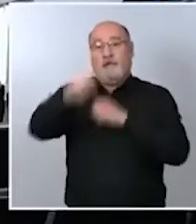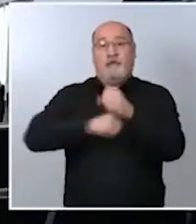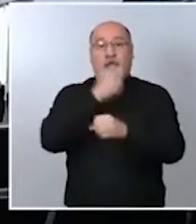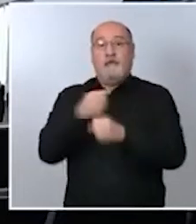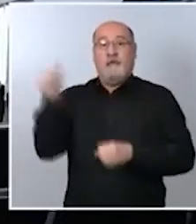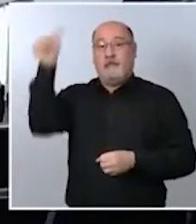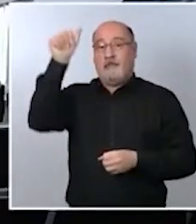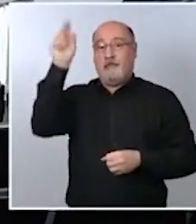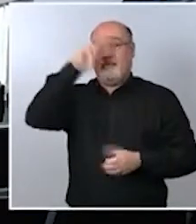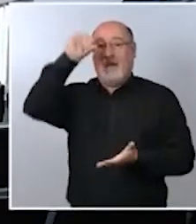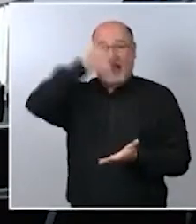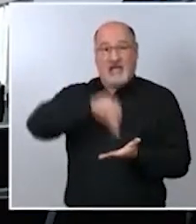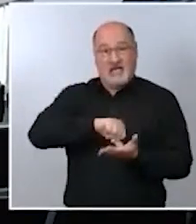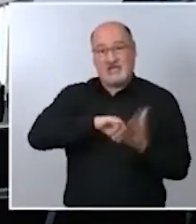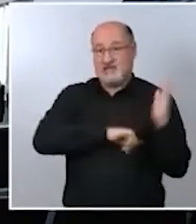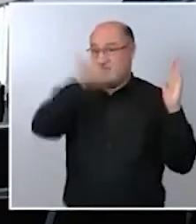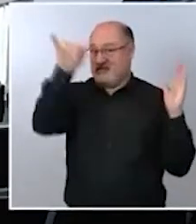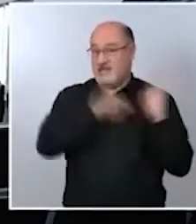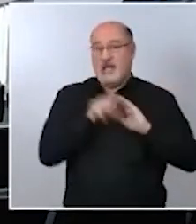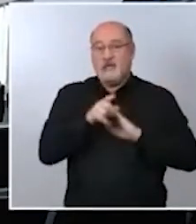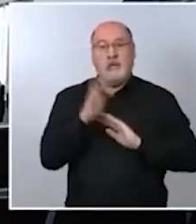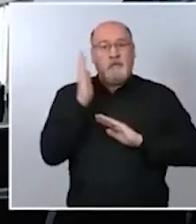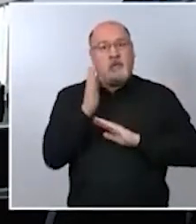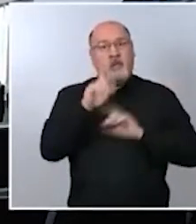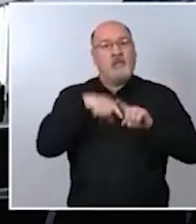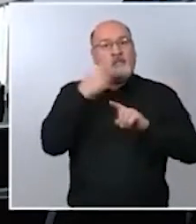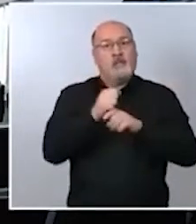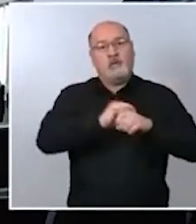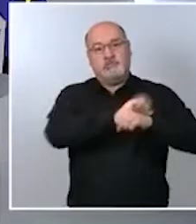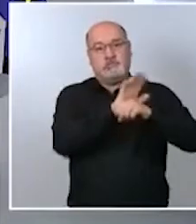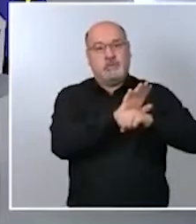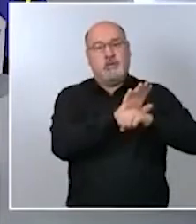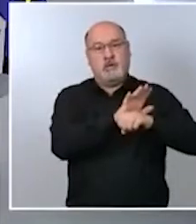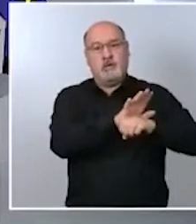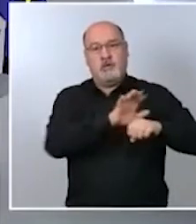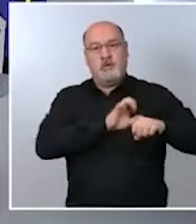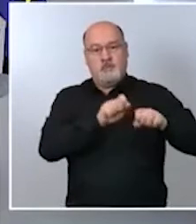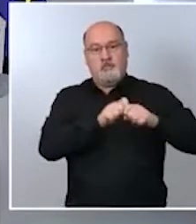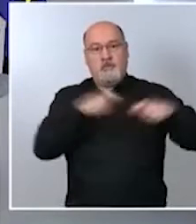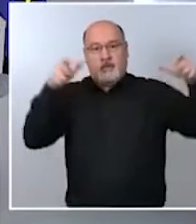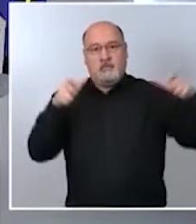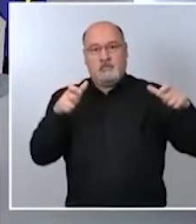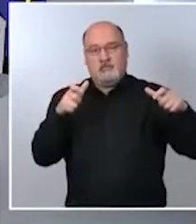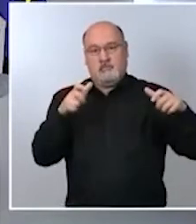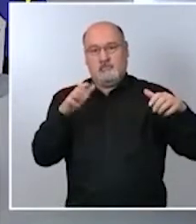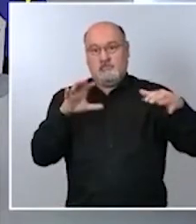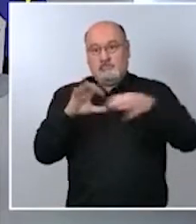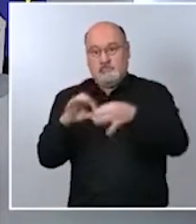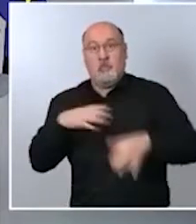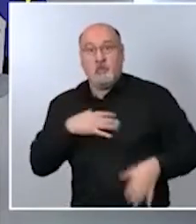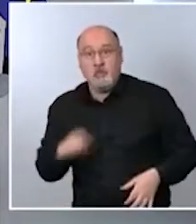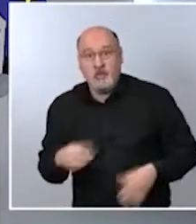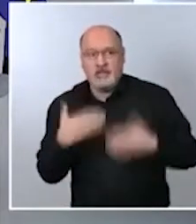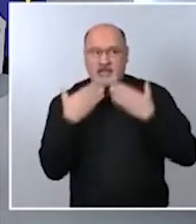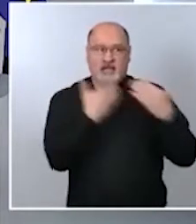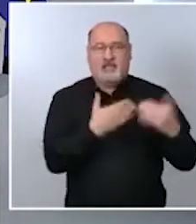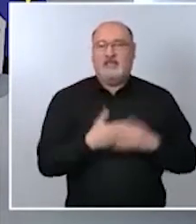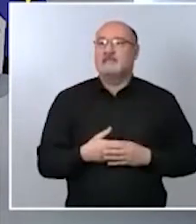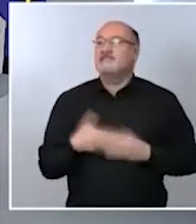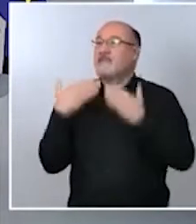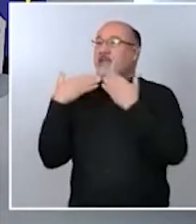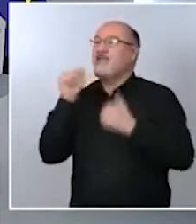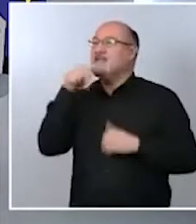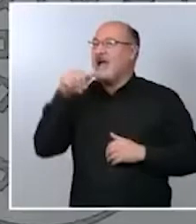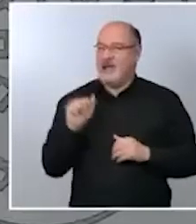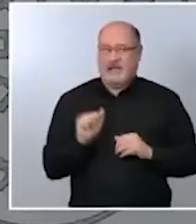si pueden contribuir a agravar esta tercera ola de la pandemia en los contagios gracias gracias Ana decir lo